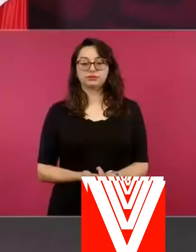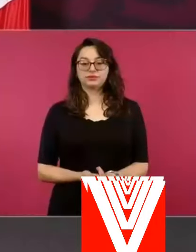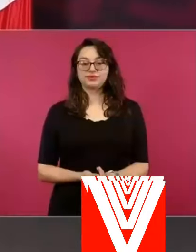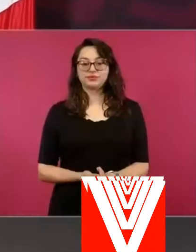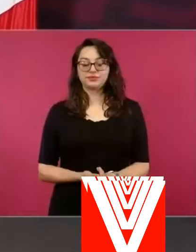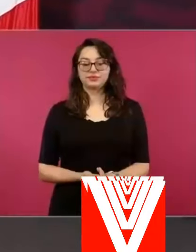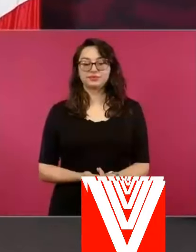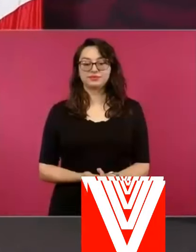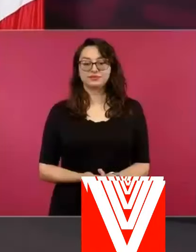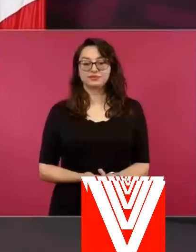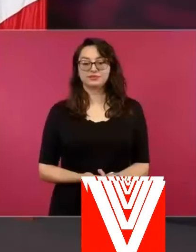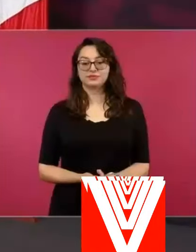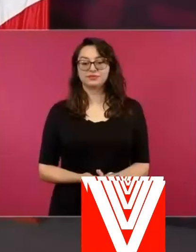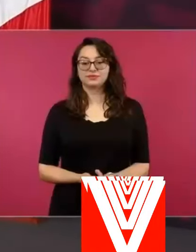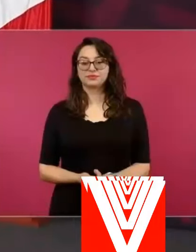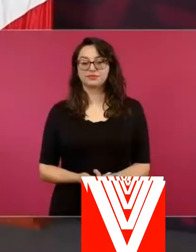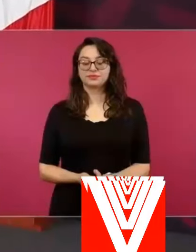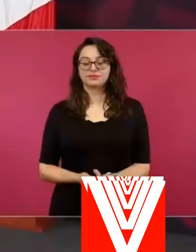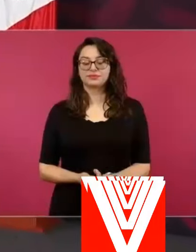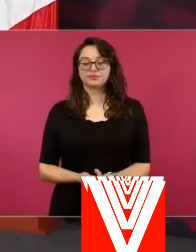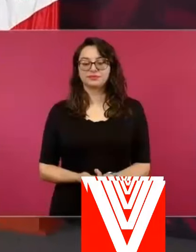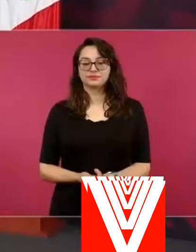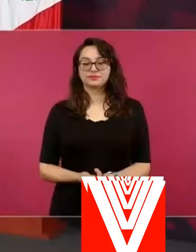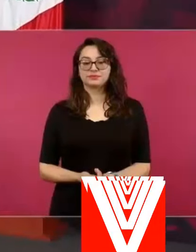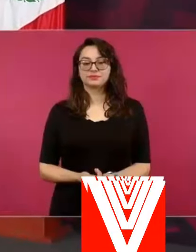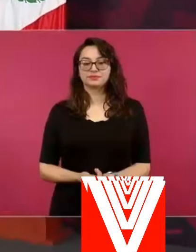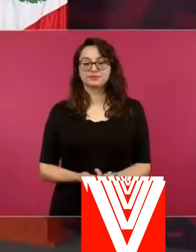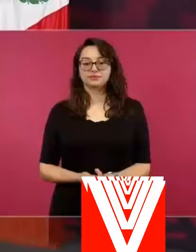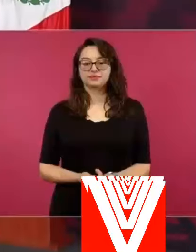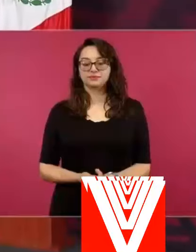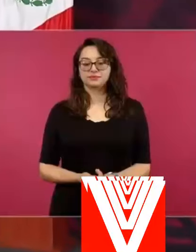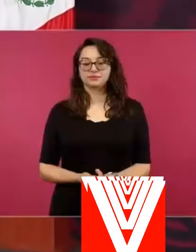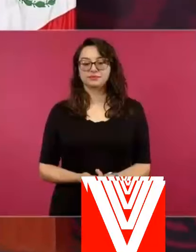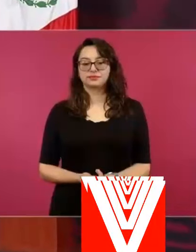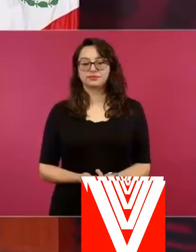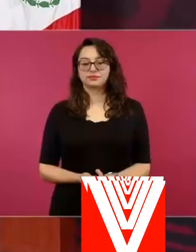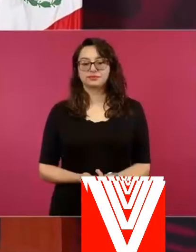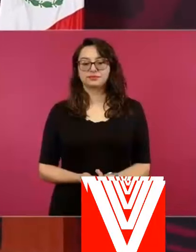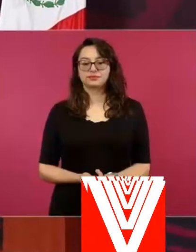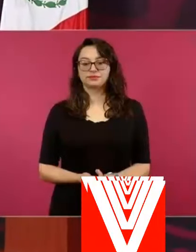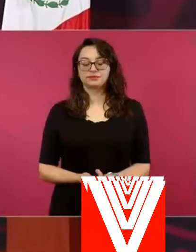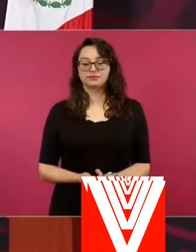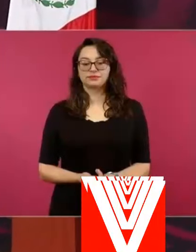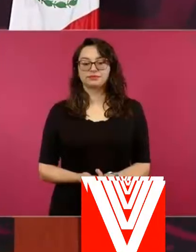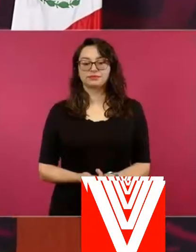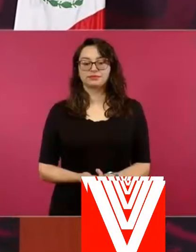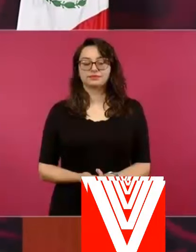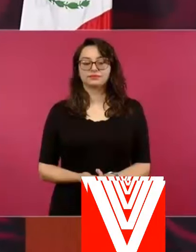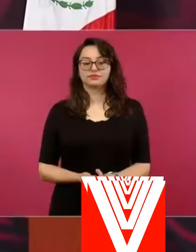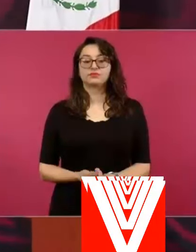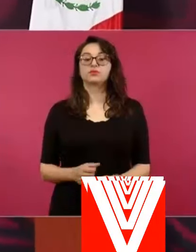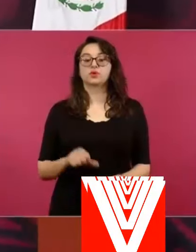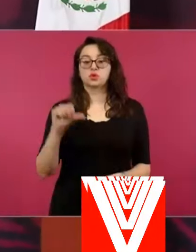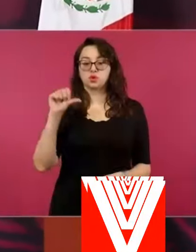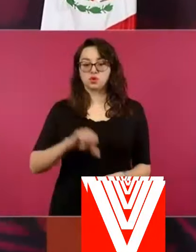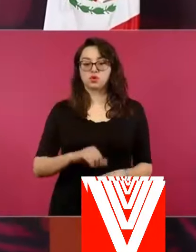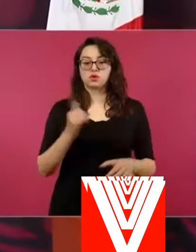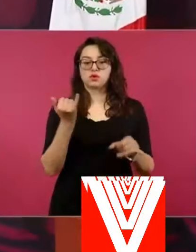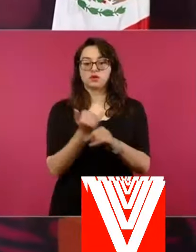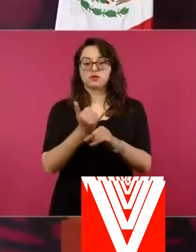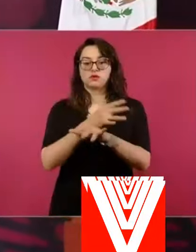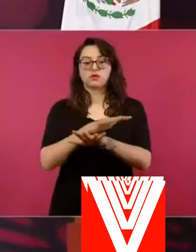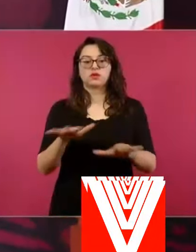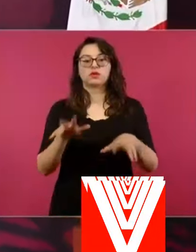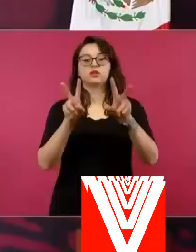Bueno, vamos a informar sobre seguridad como corresponde